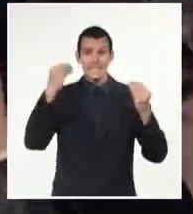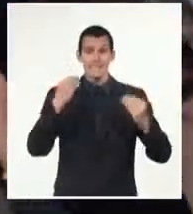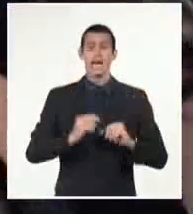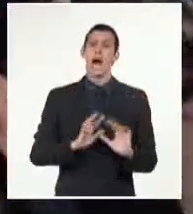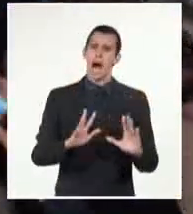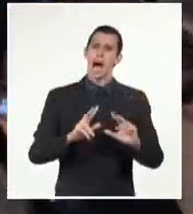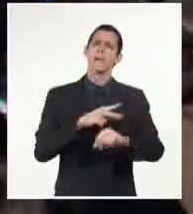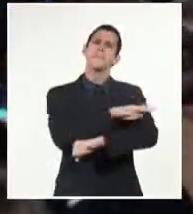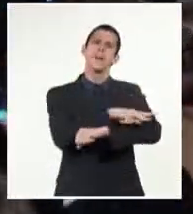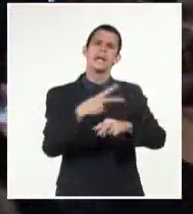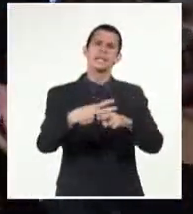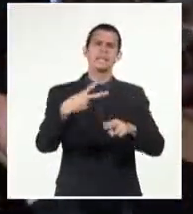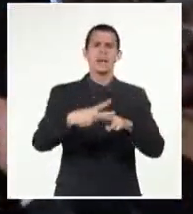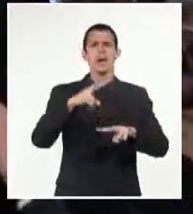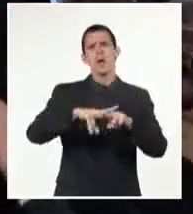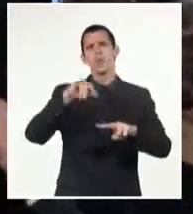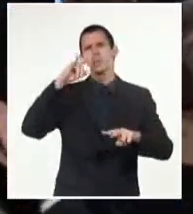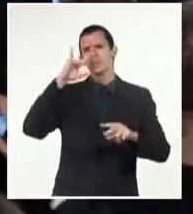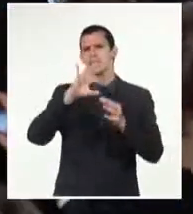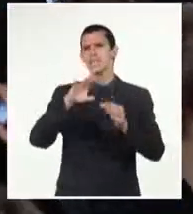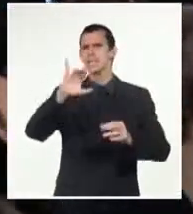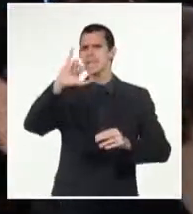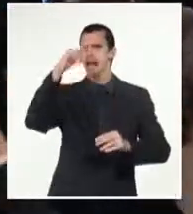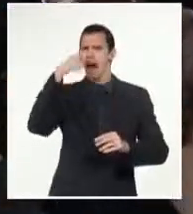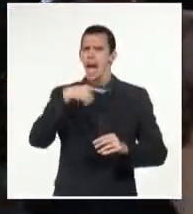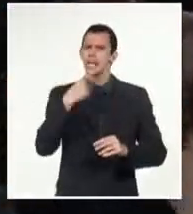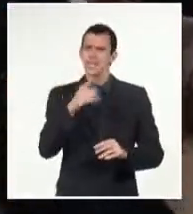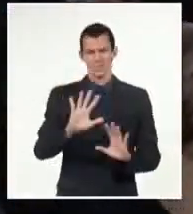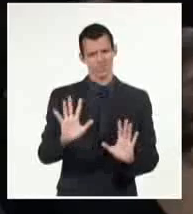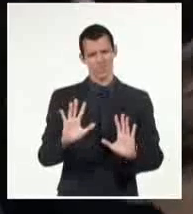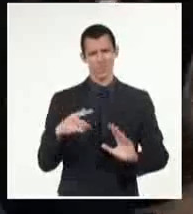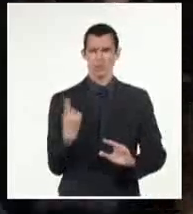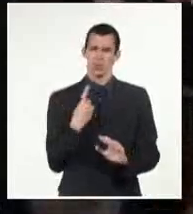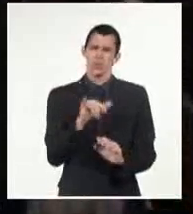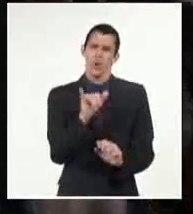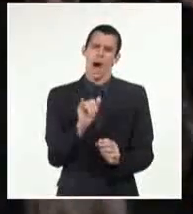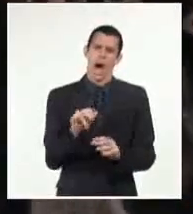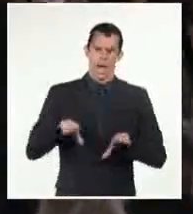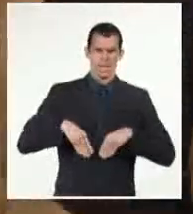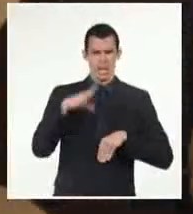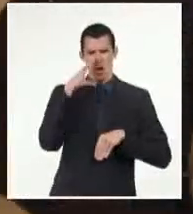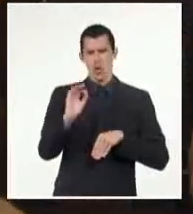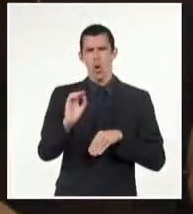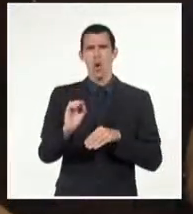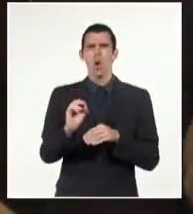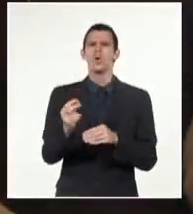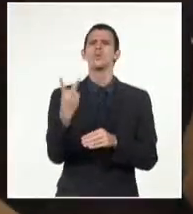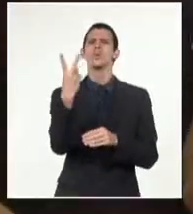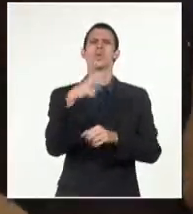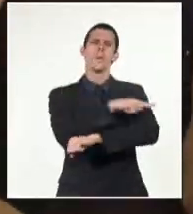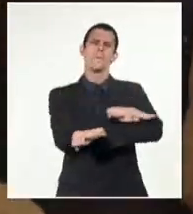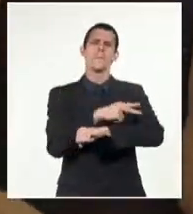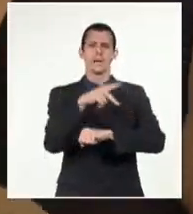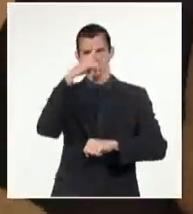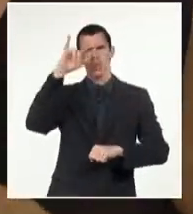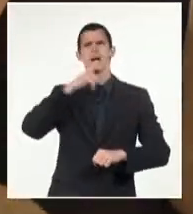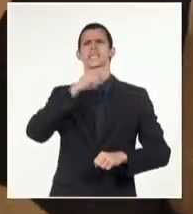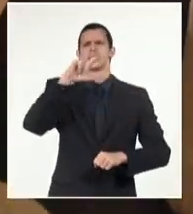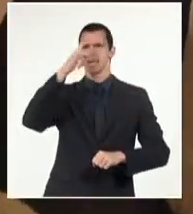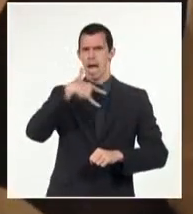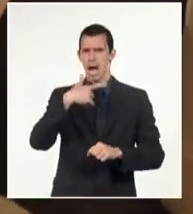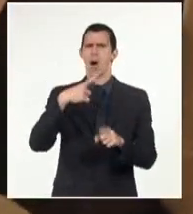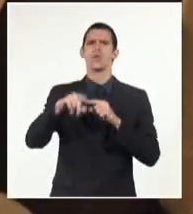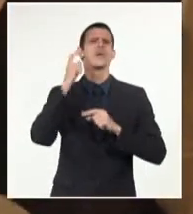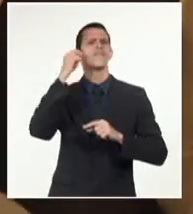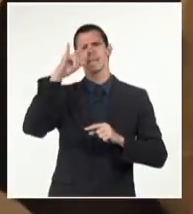país comunitario que no aprueba aún la entrada de Suecia y Finlandia a la OTAN y denunció que la inflación que enfrentan los países comunitarios se